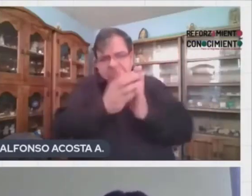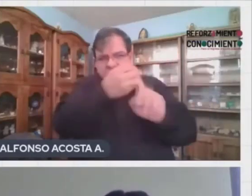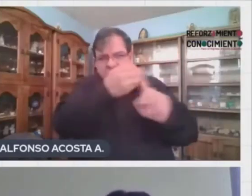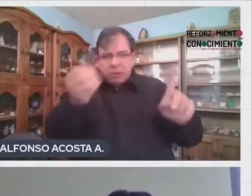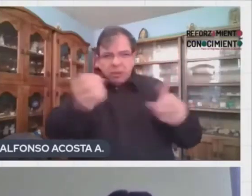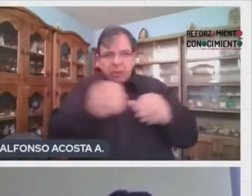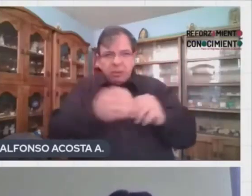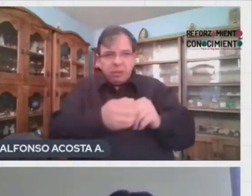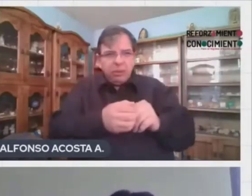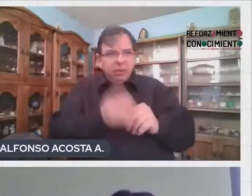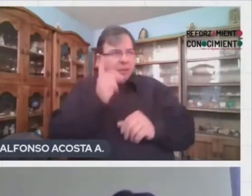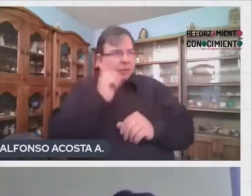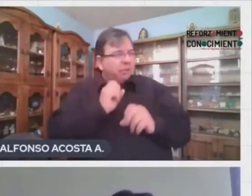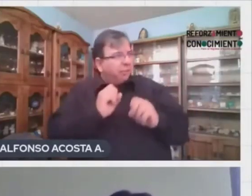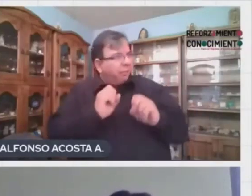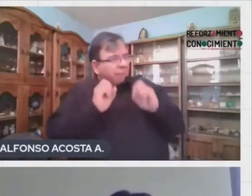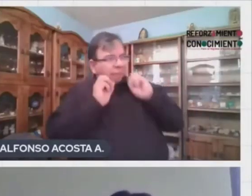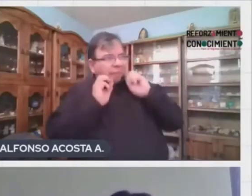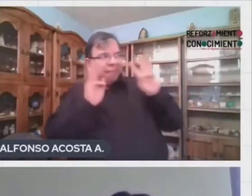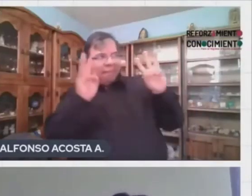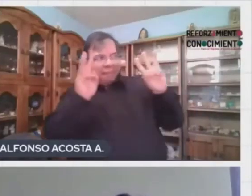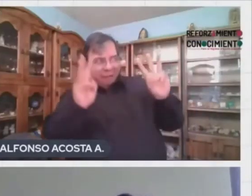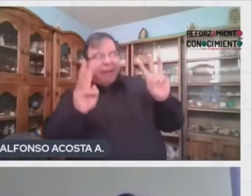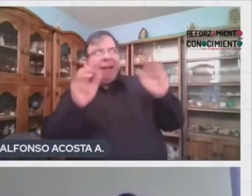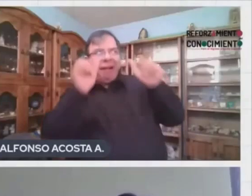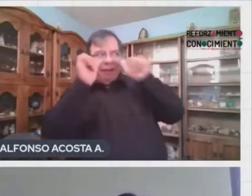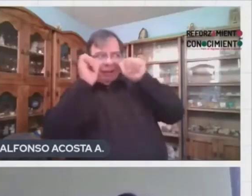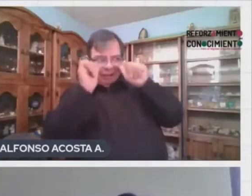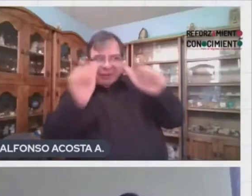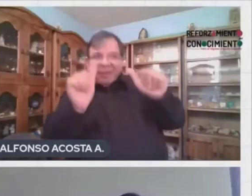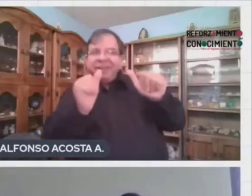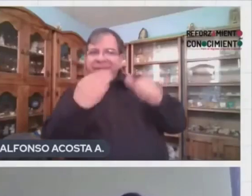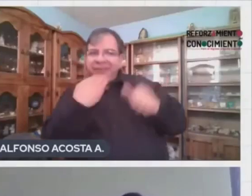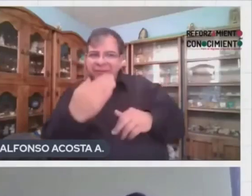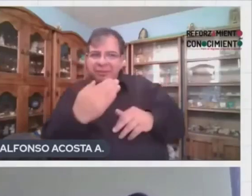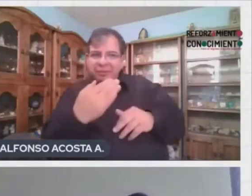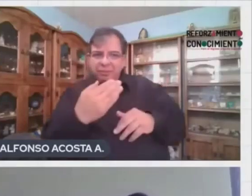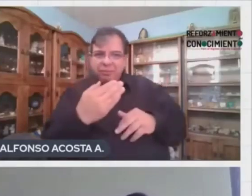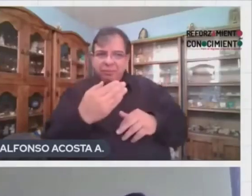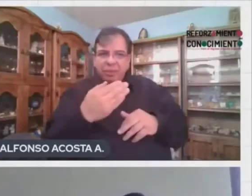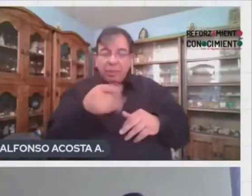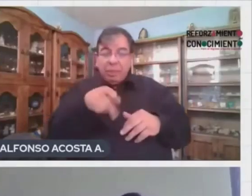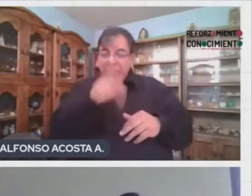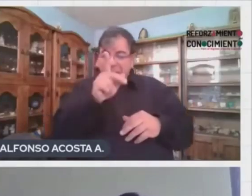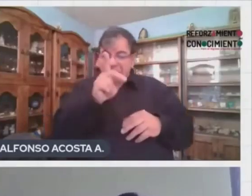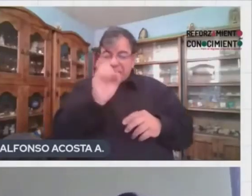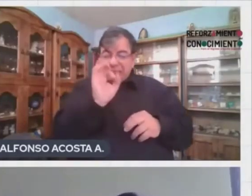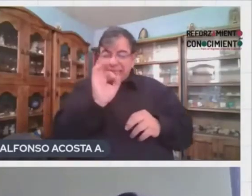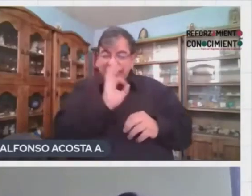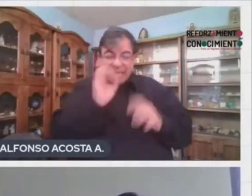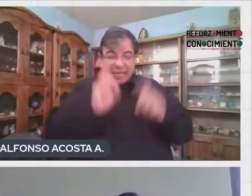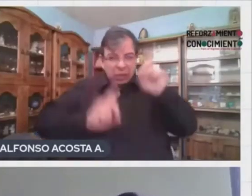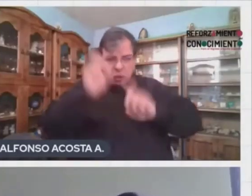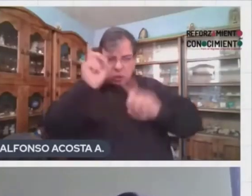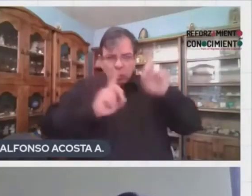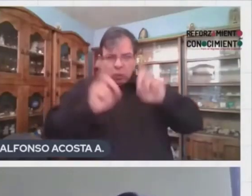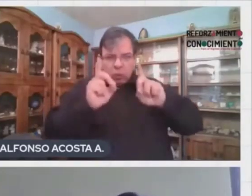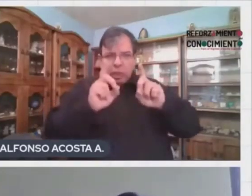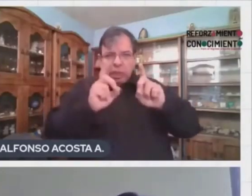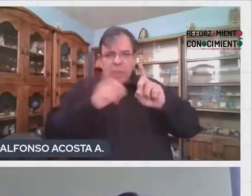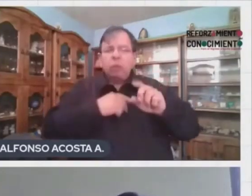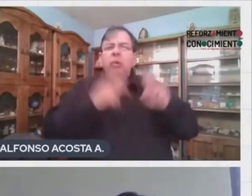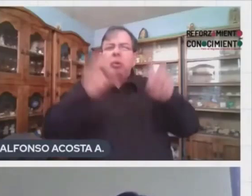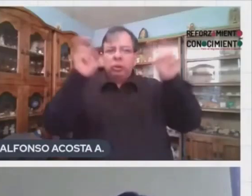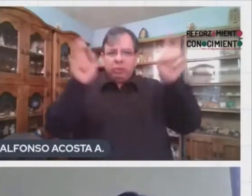Guau, ahora sí me sorprendiste, Vic. Se nota que estás poniendo mucha atención. Aunque si algo no te queda muy claro, puedes apoyarte buscando el